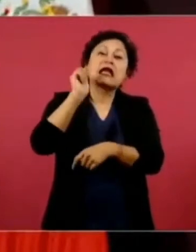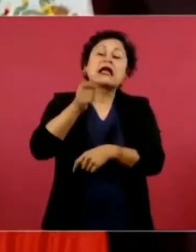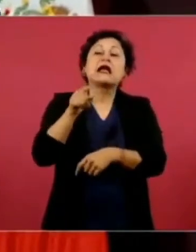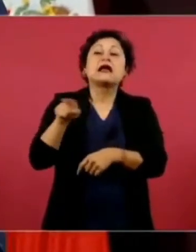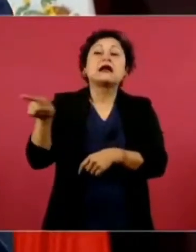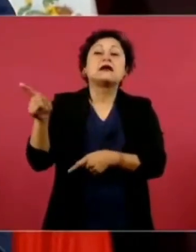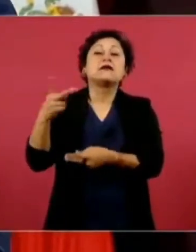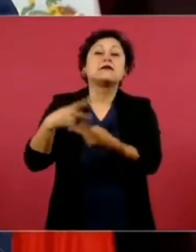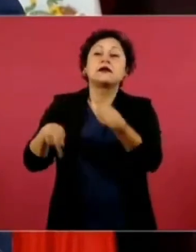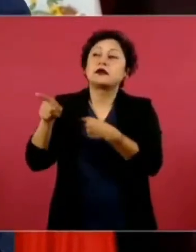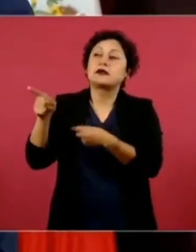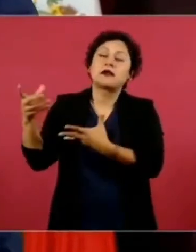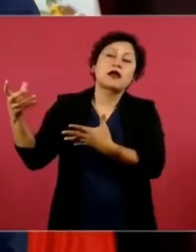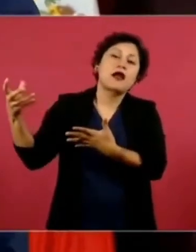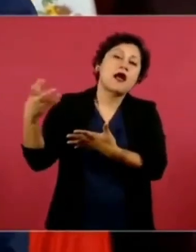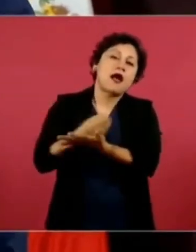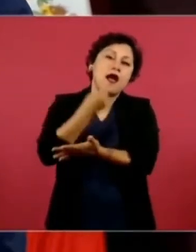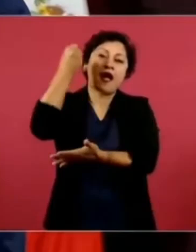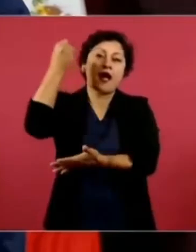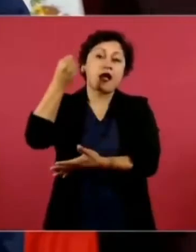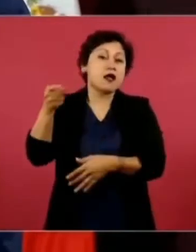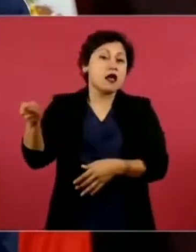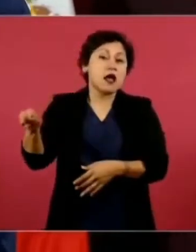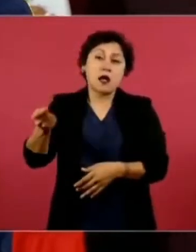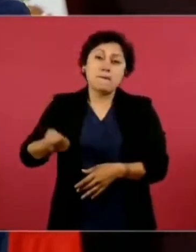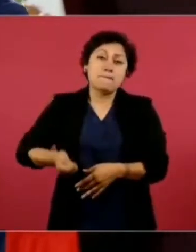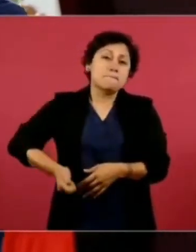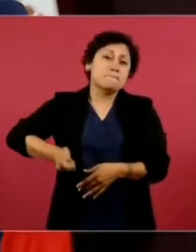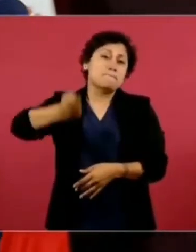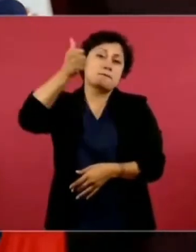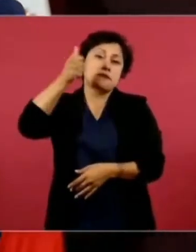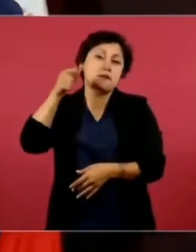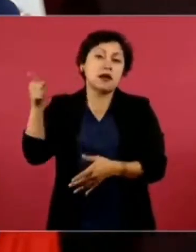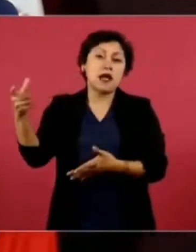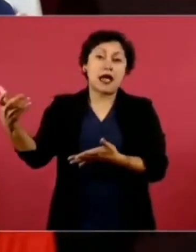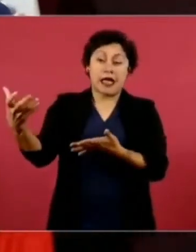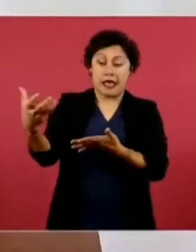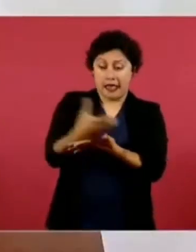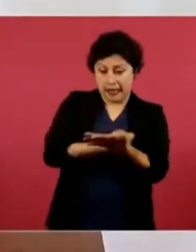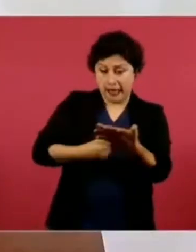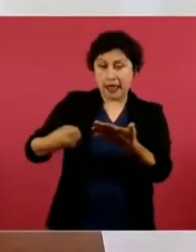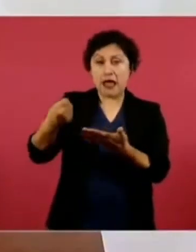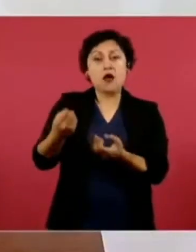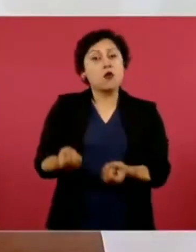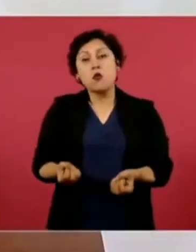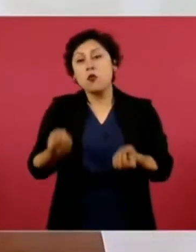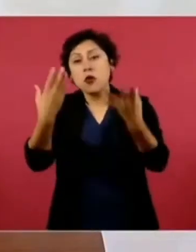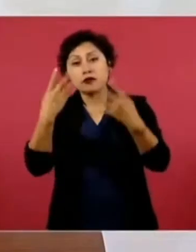obtiene Claudia 36 millones de votos.